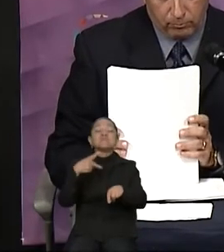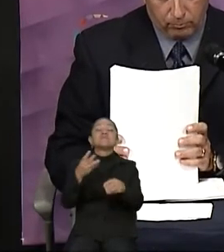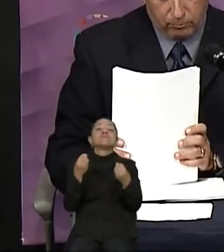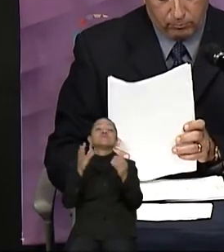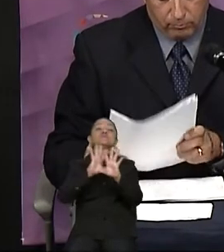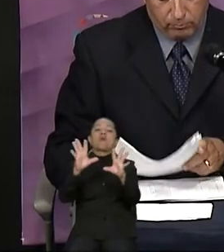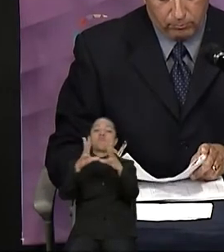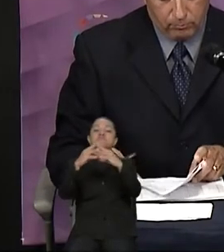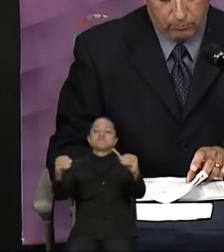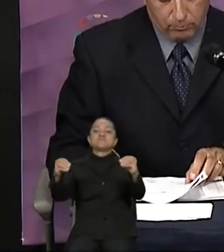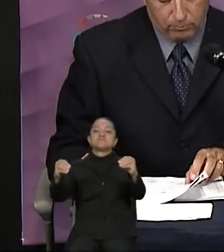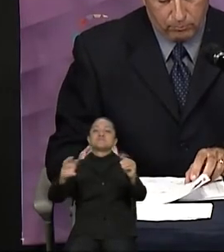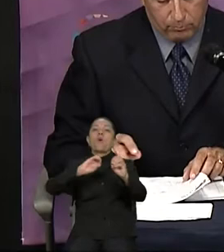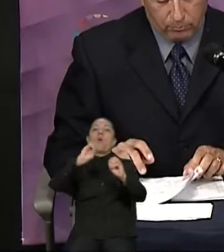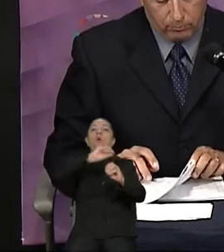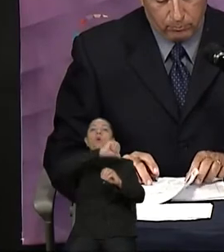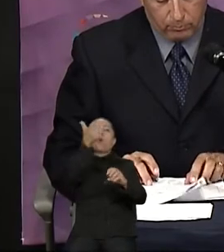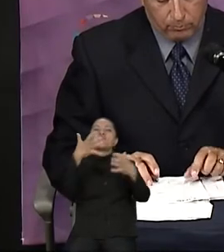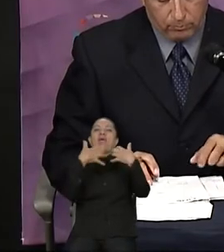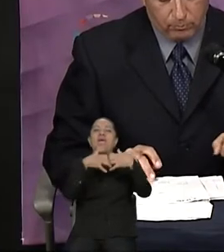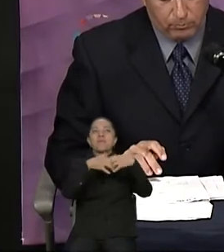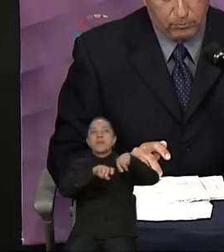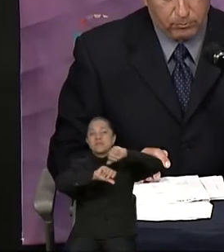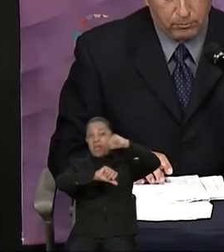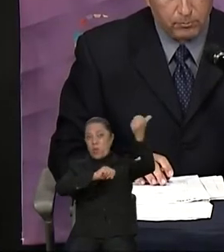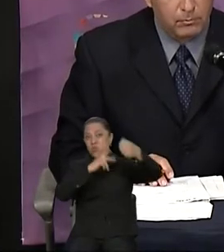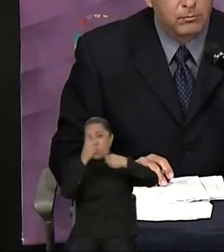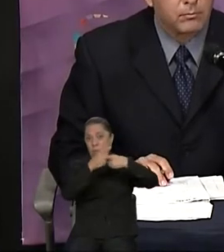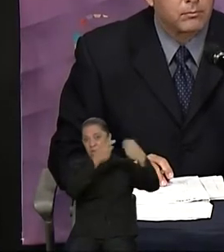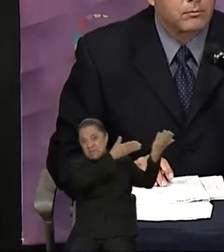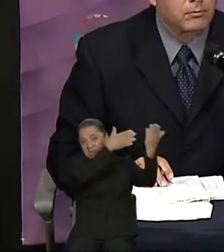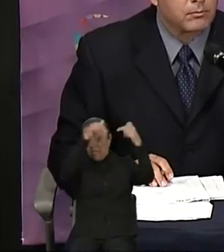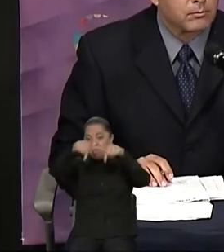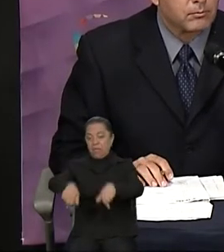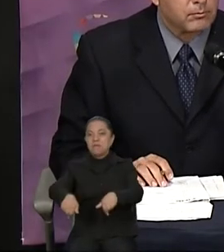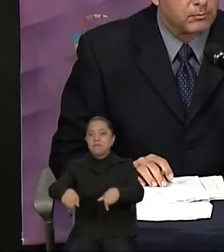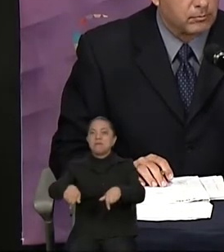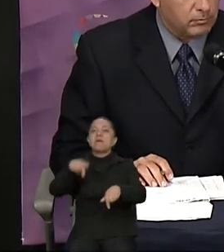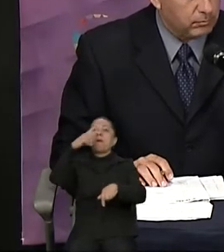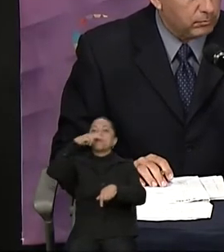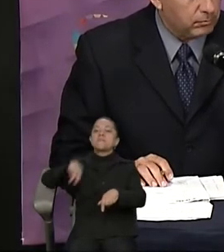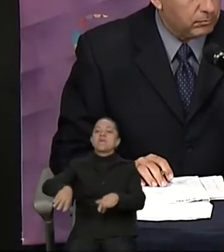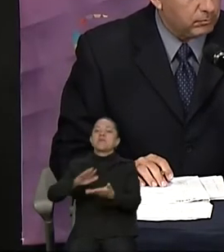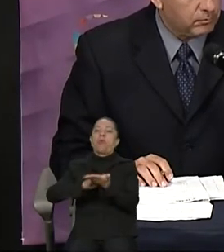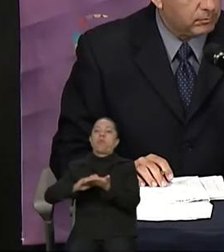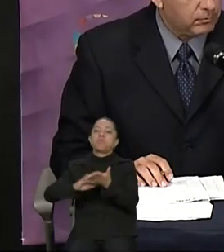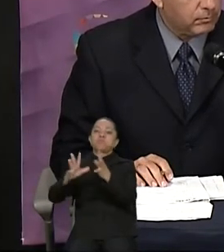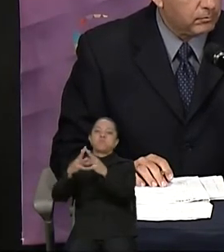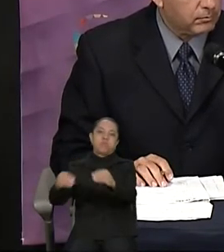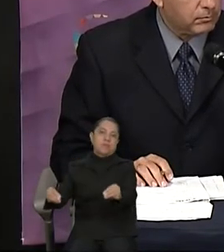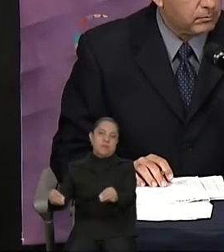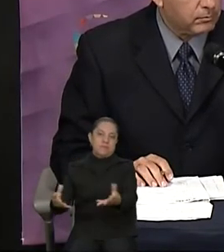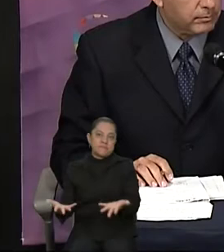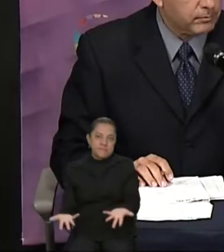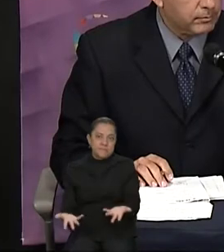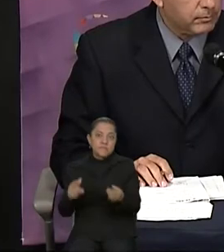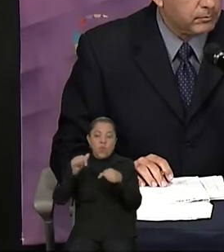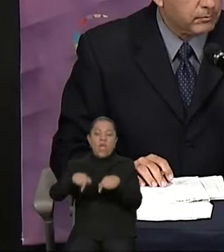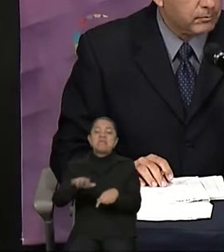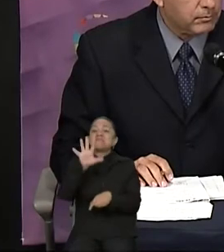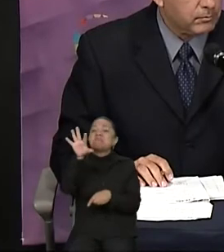extranjeras que apenas incluyen el 5% de empresas mexicanas en sus cadenas de exportación. El TLCAN, además,